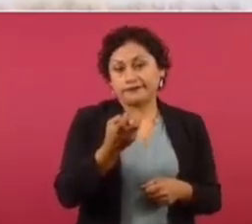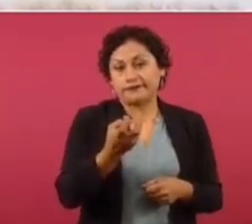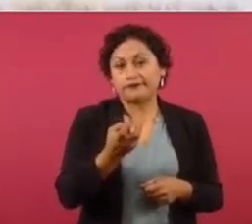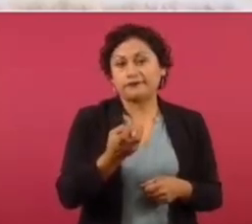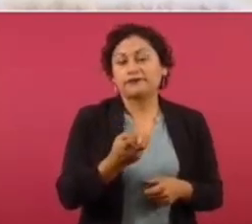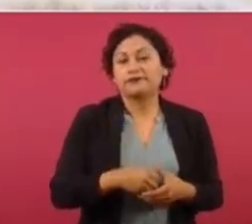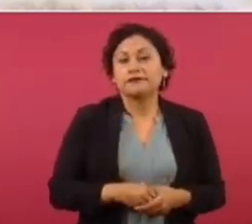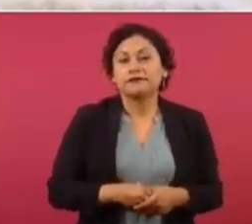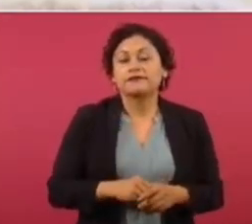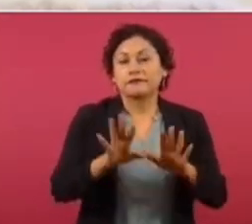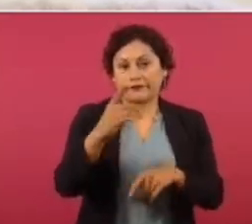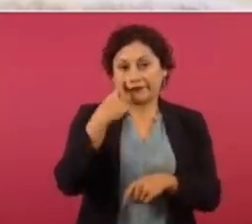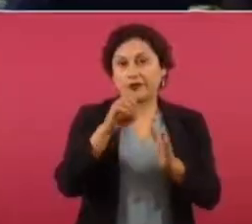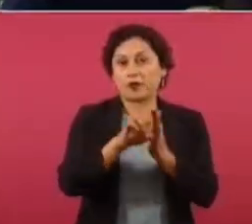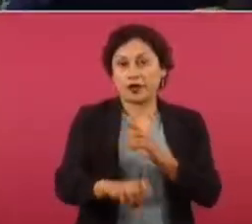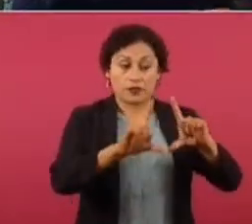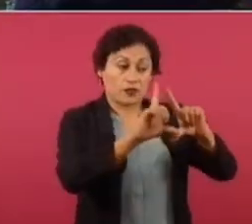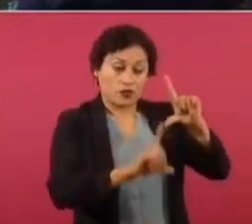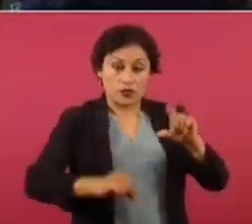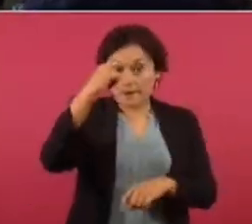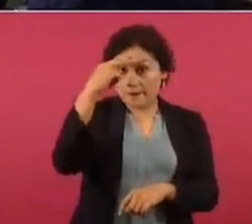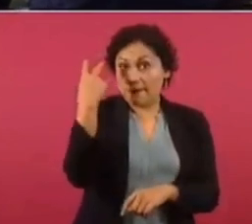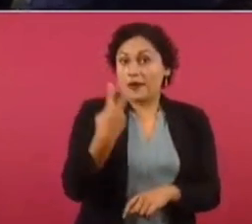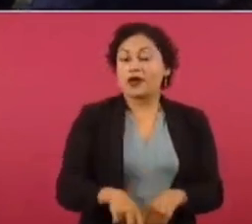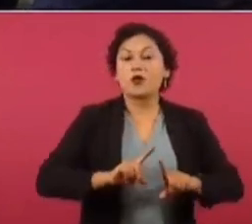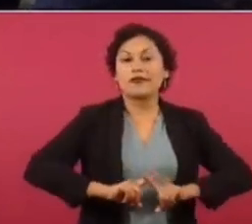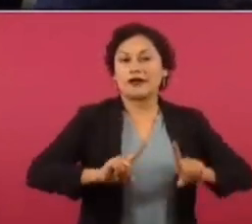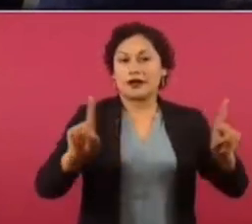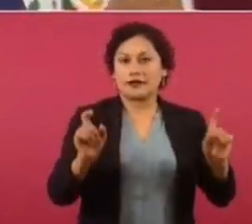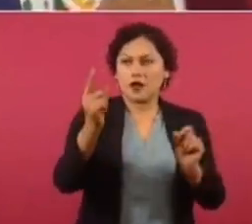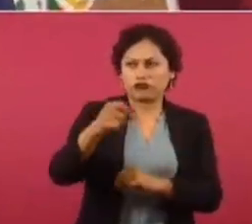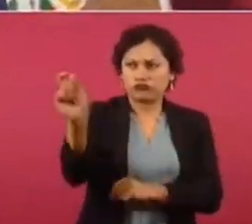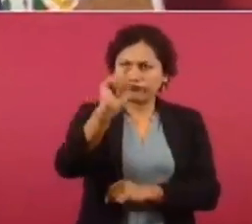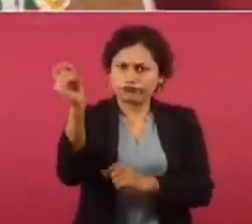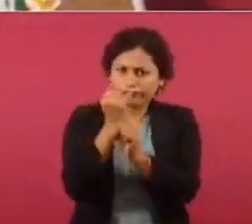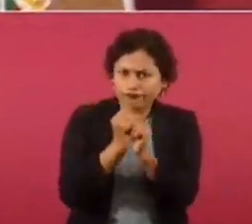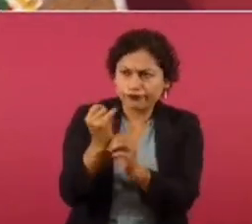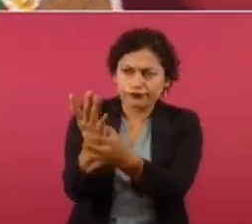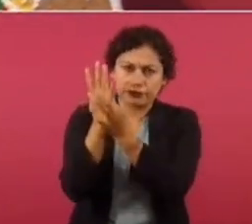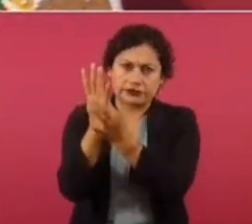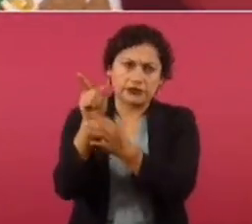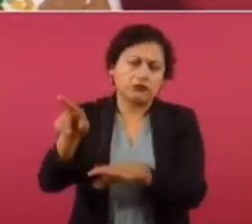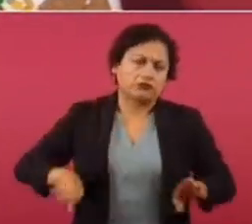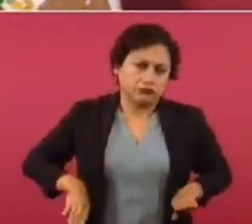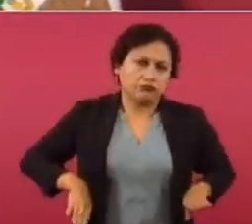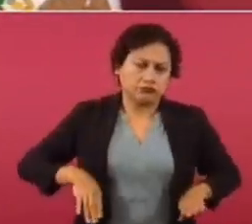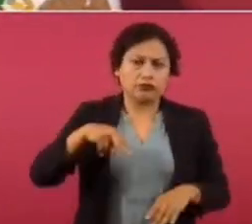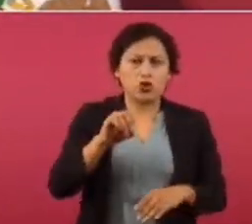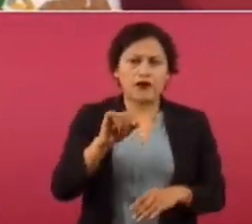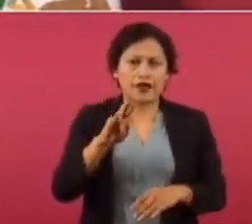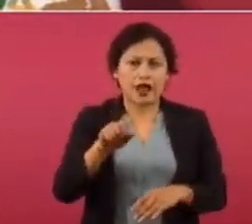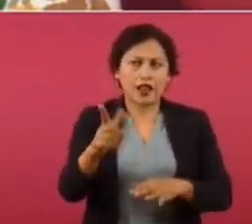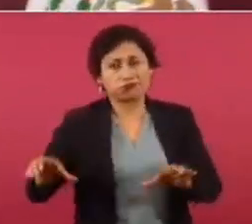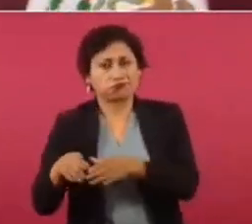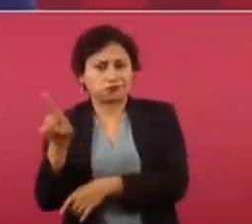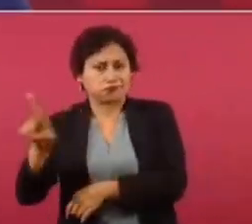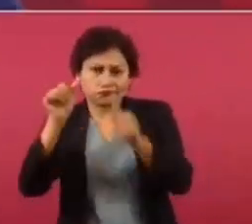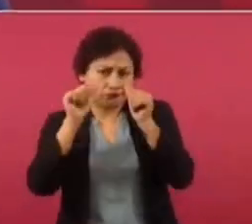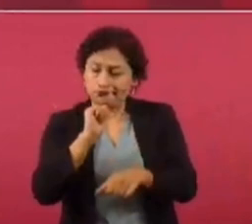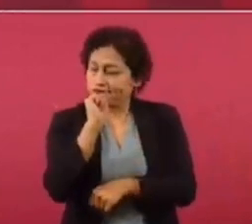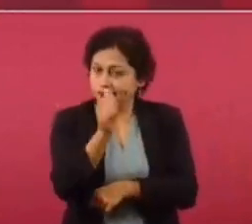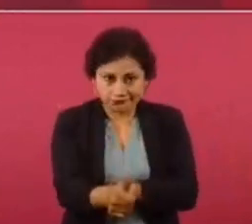En el caso de México hay una variable, dirían los tecnócratas o neoliberales, que no se tome en cuenta.